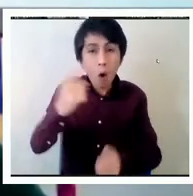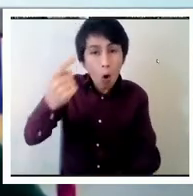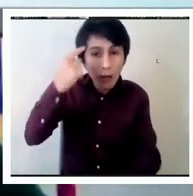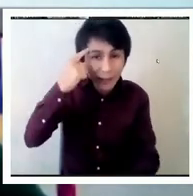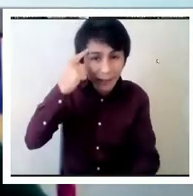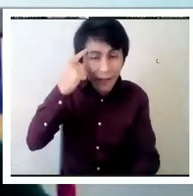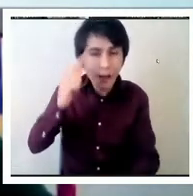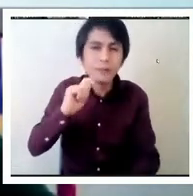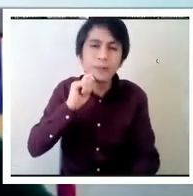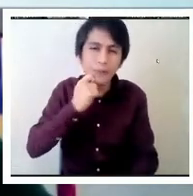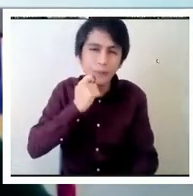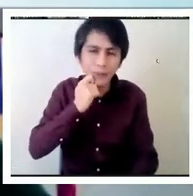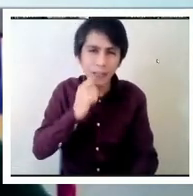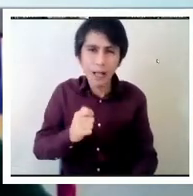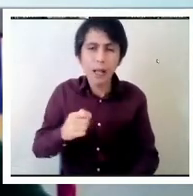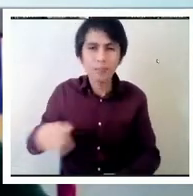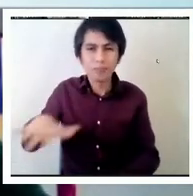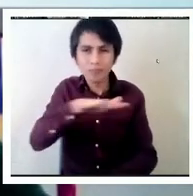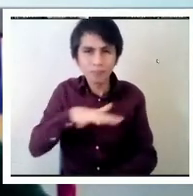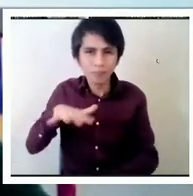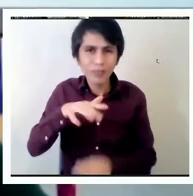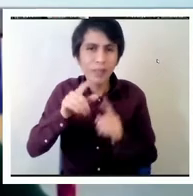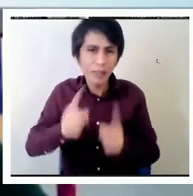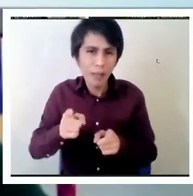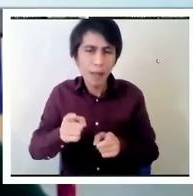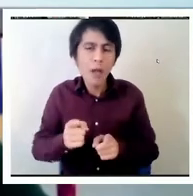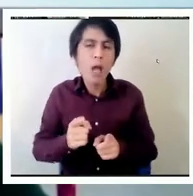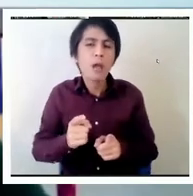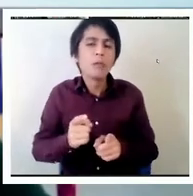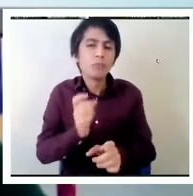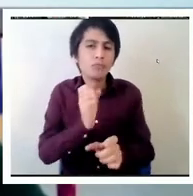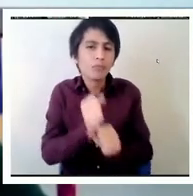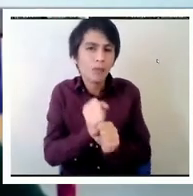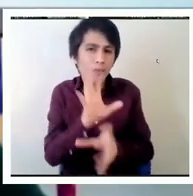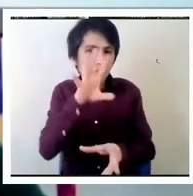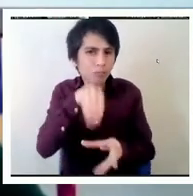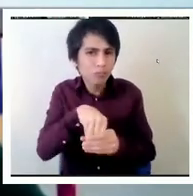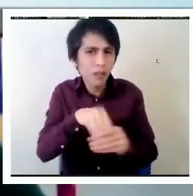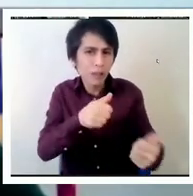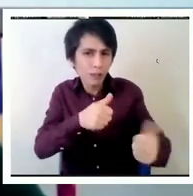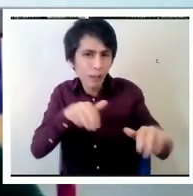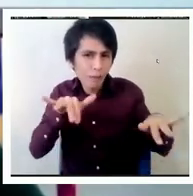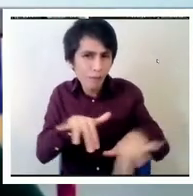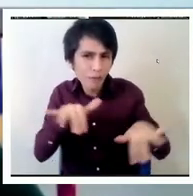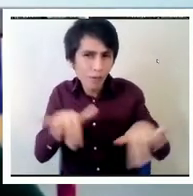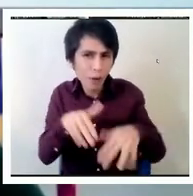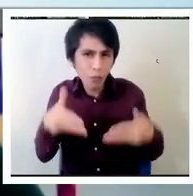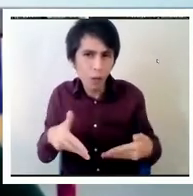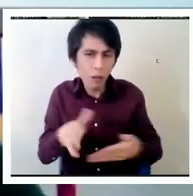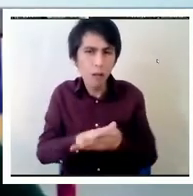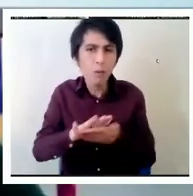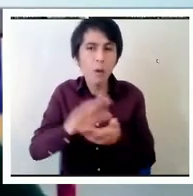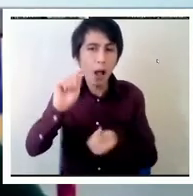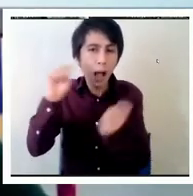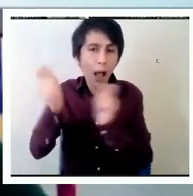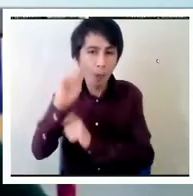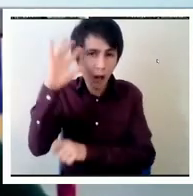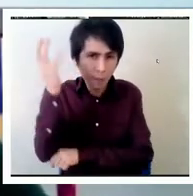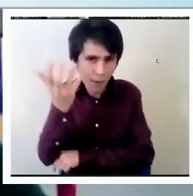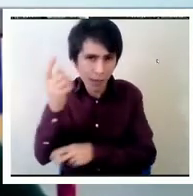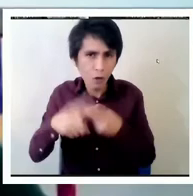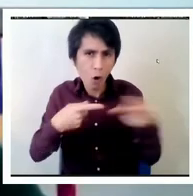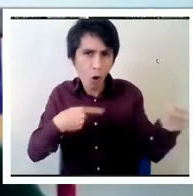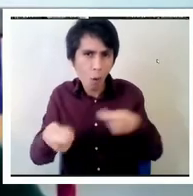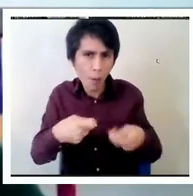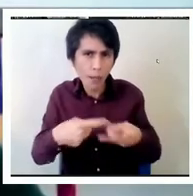colaborativa los desafíos y oportunidades actuales, desde el cambio climático, el comercio, las pandemias, la